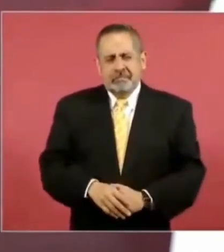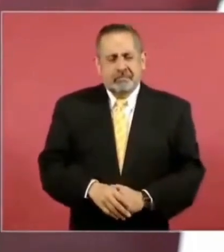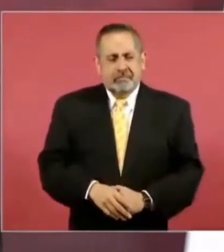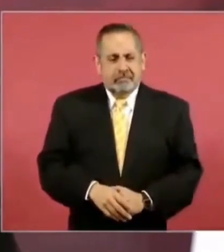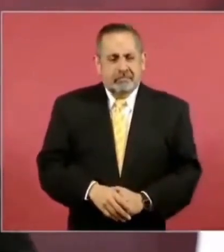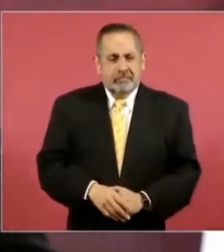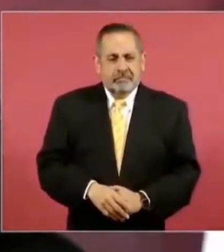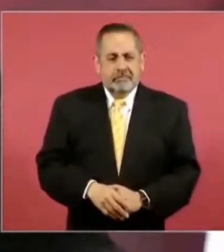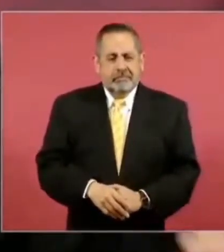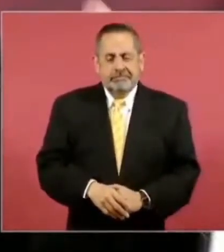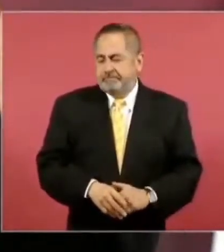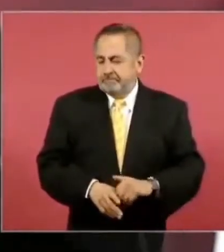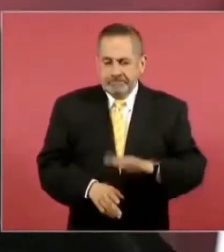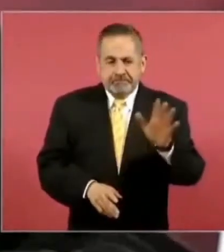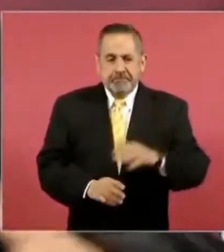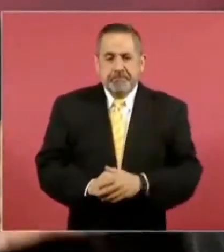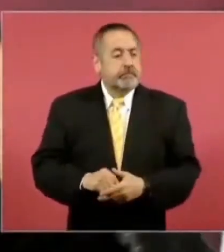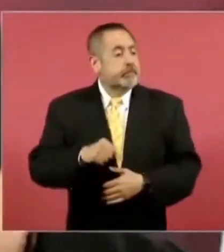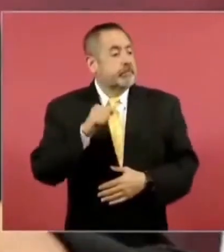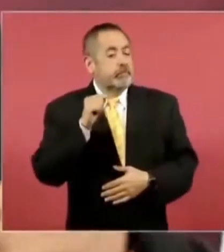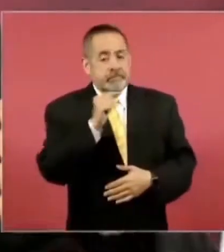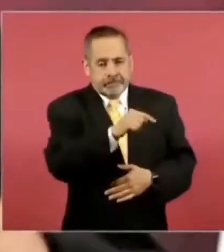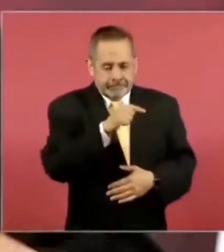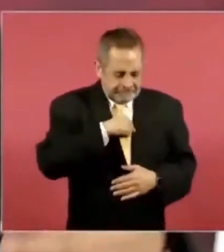pues le buscan